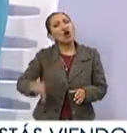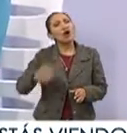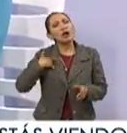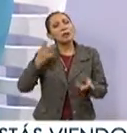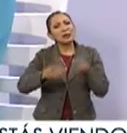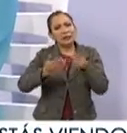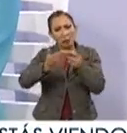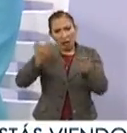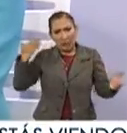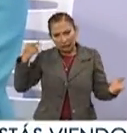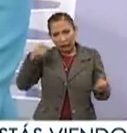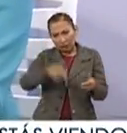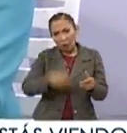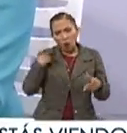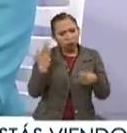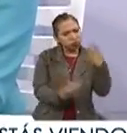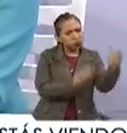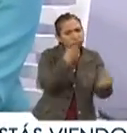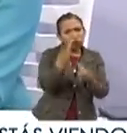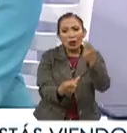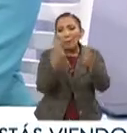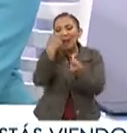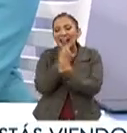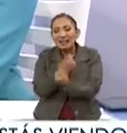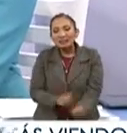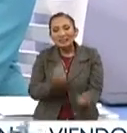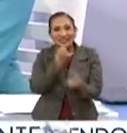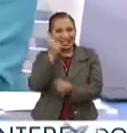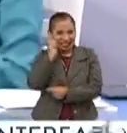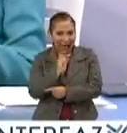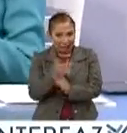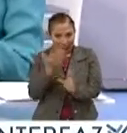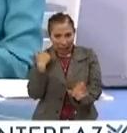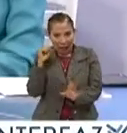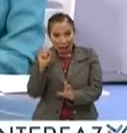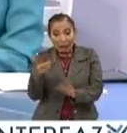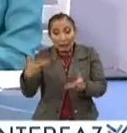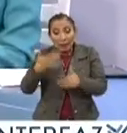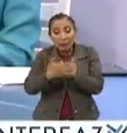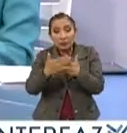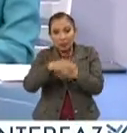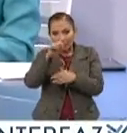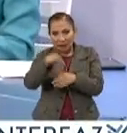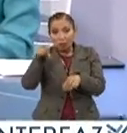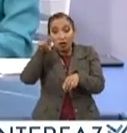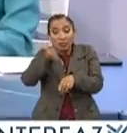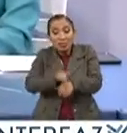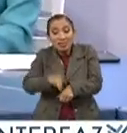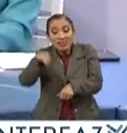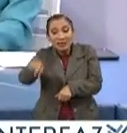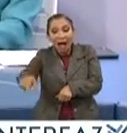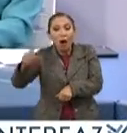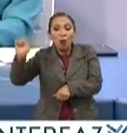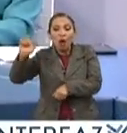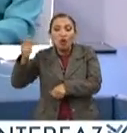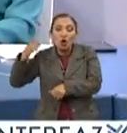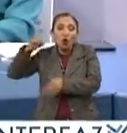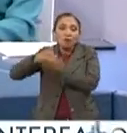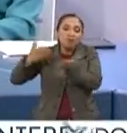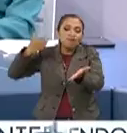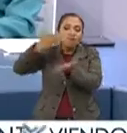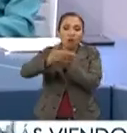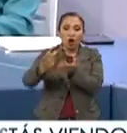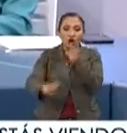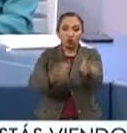platicábamos la vez pasada sobre esta consulta para los niños y niñas, ¿no? Que se va a realizar el mismo día, precisamente, que el día